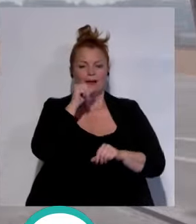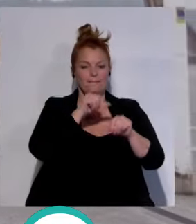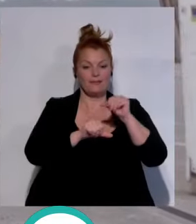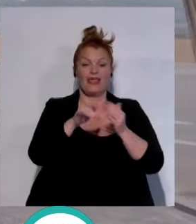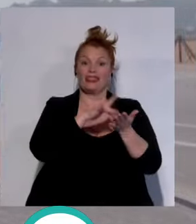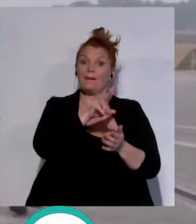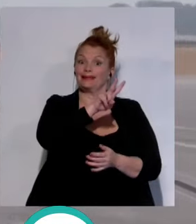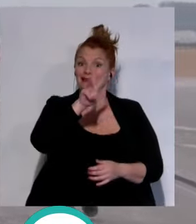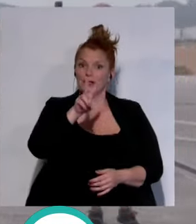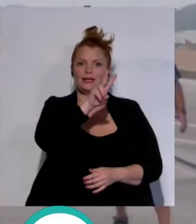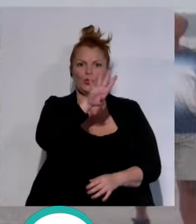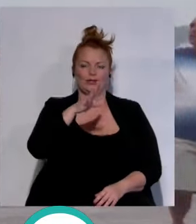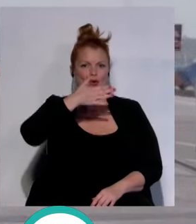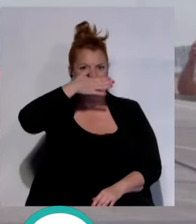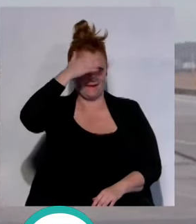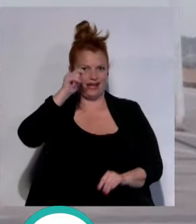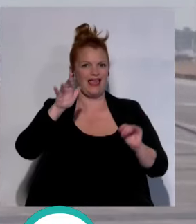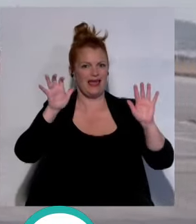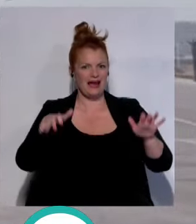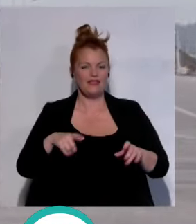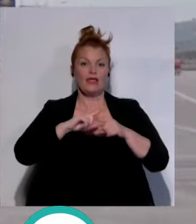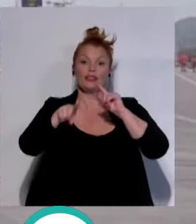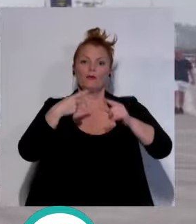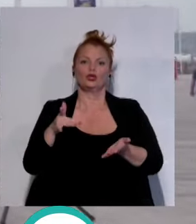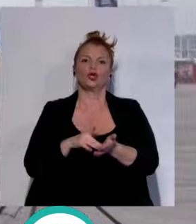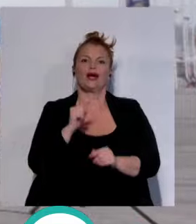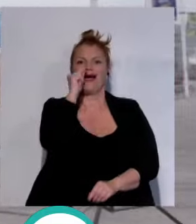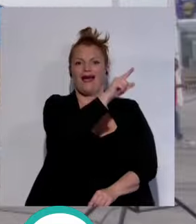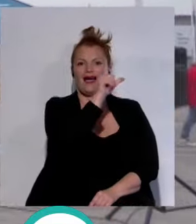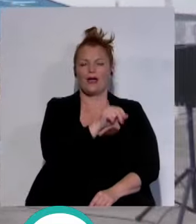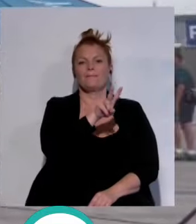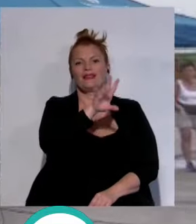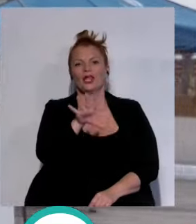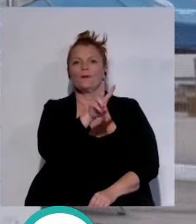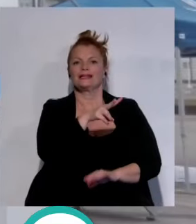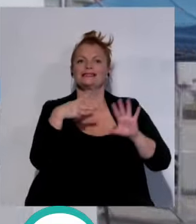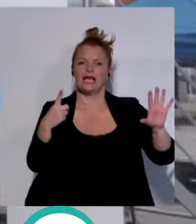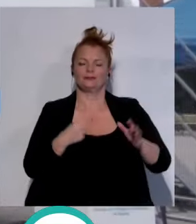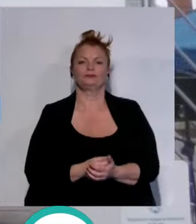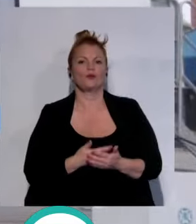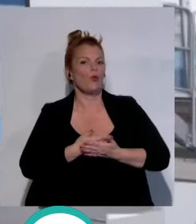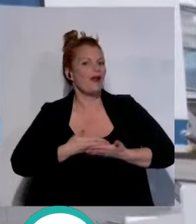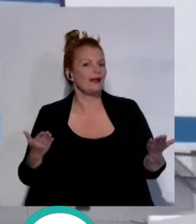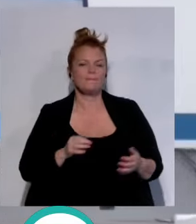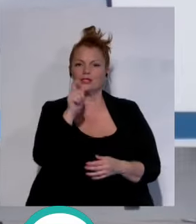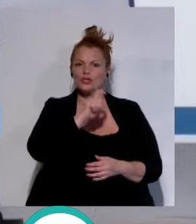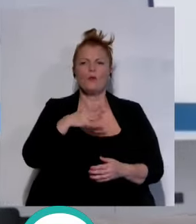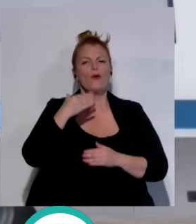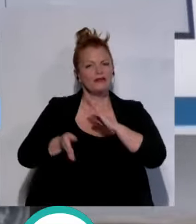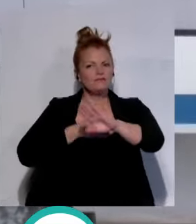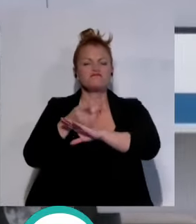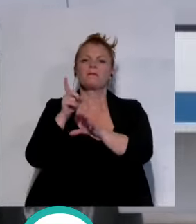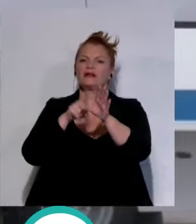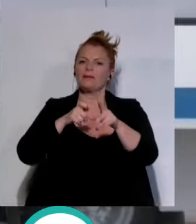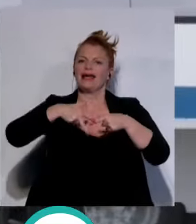23 y 24 de abril en Cádiz y después en Algeciras los días 25 y 26 cualquier ciudadano puede participar